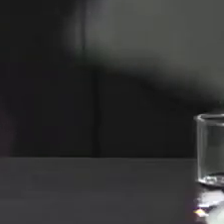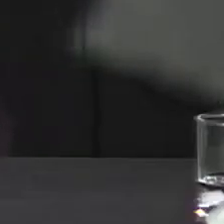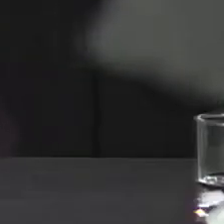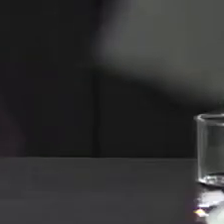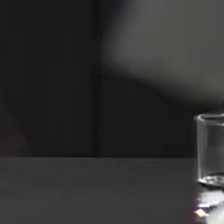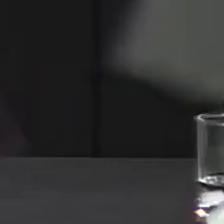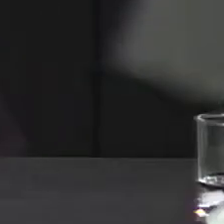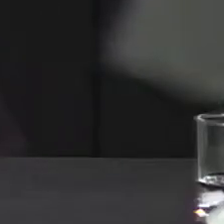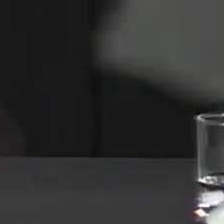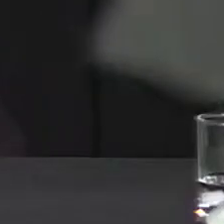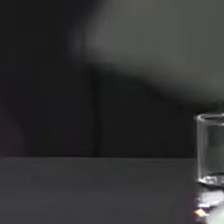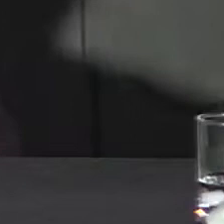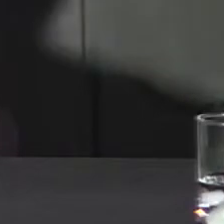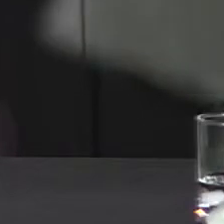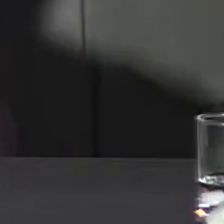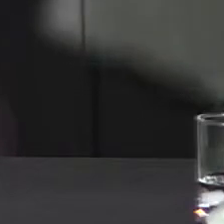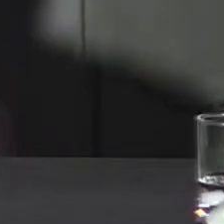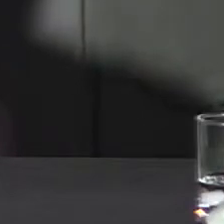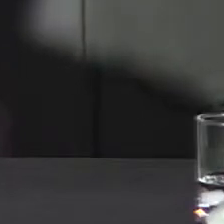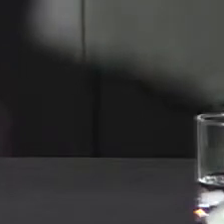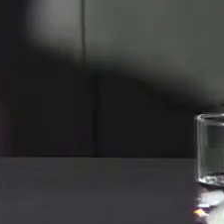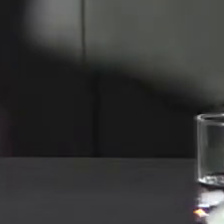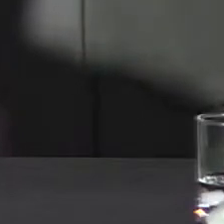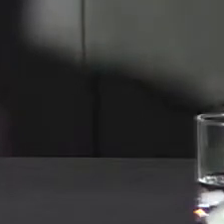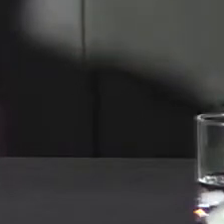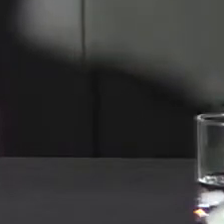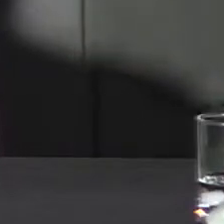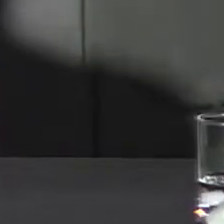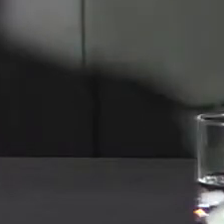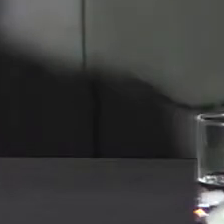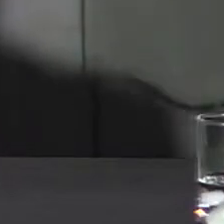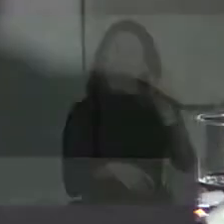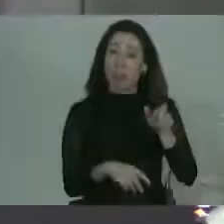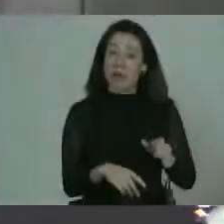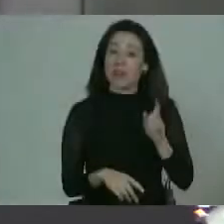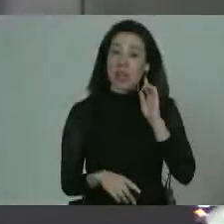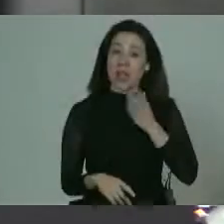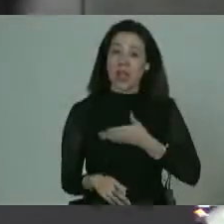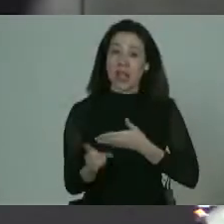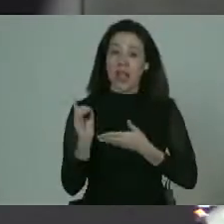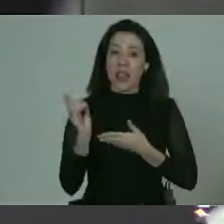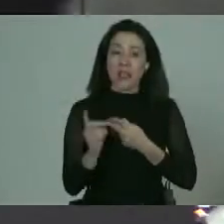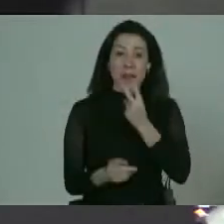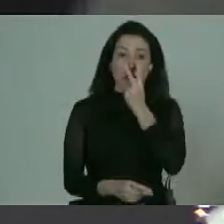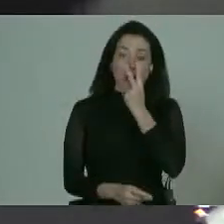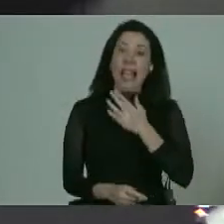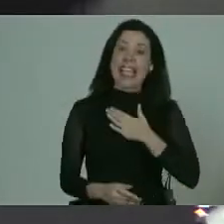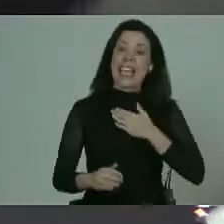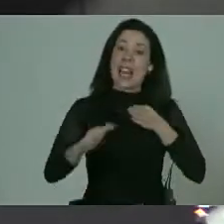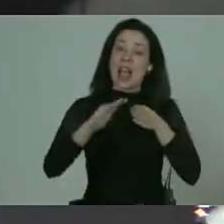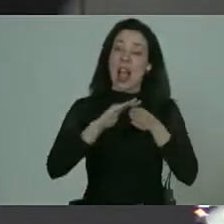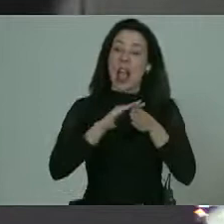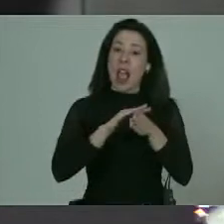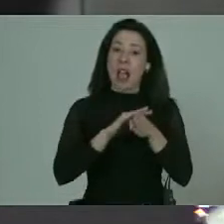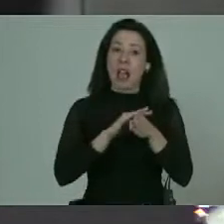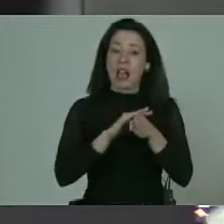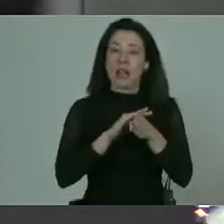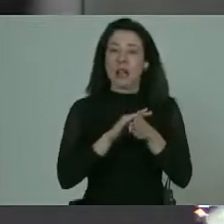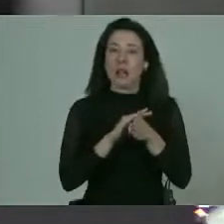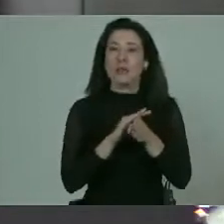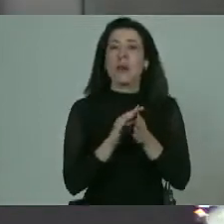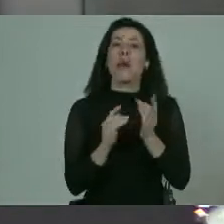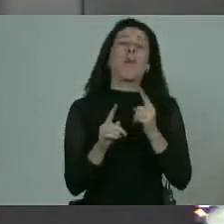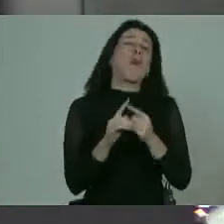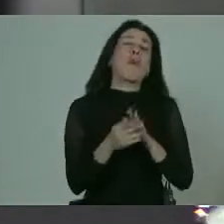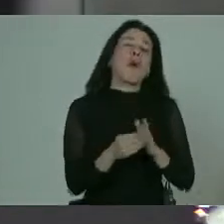de diseño universal de accesibilidad universal y eso quiere decir que si una persona también con discapacidad visual quiere ingresar sea